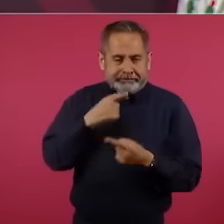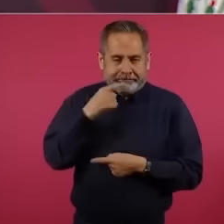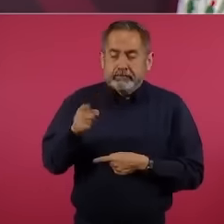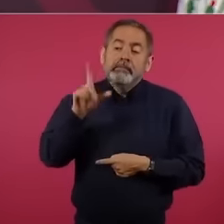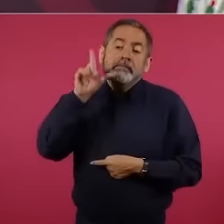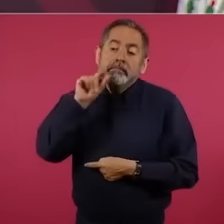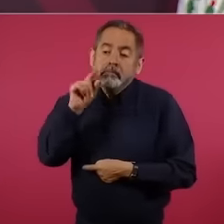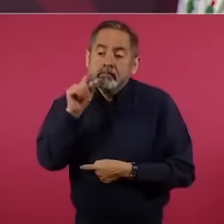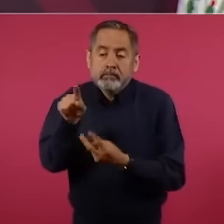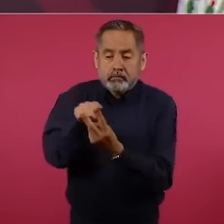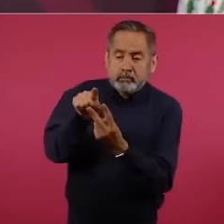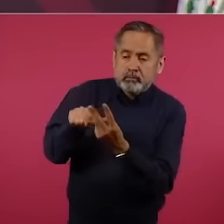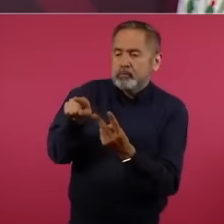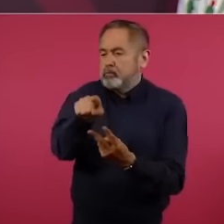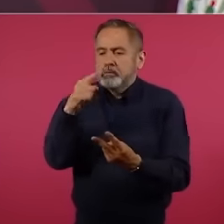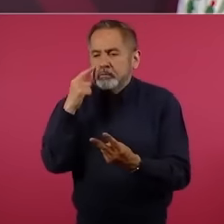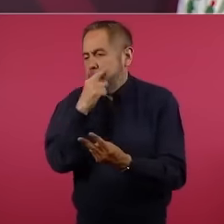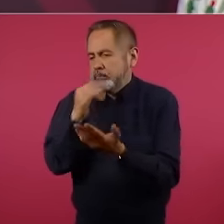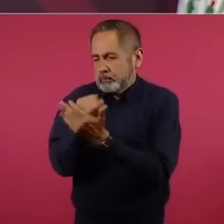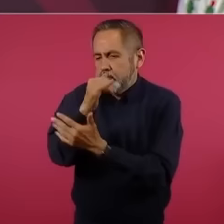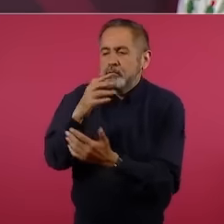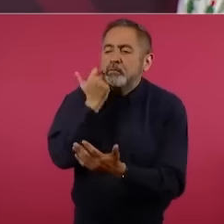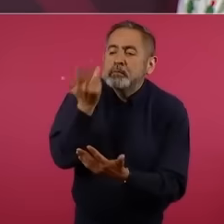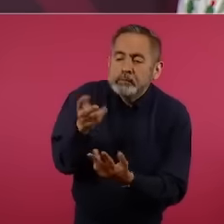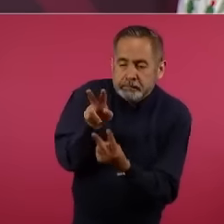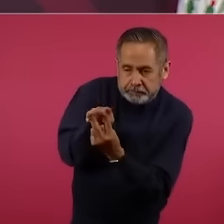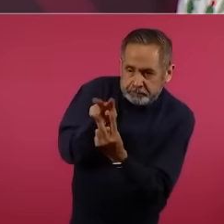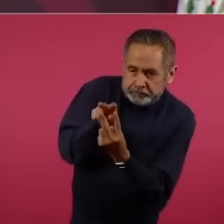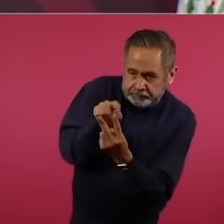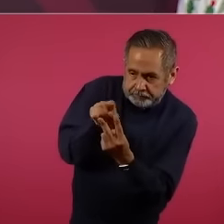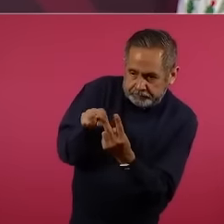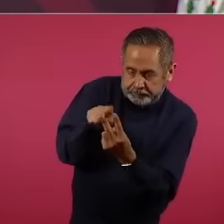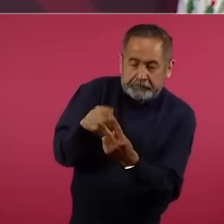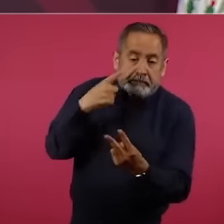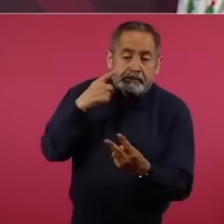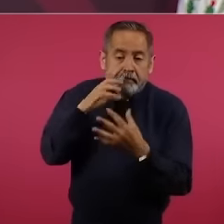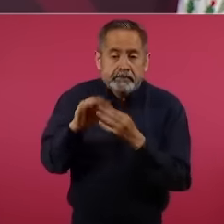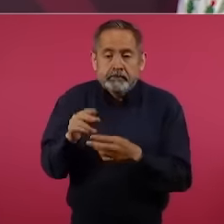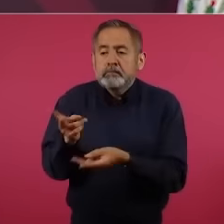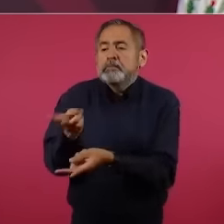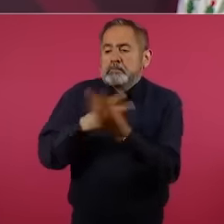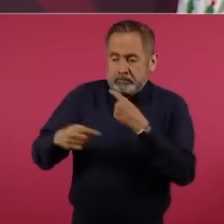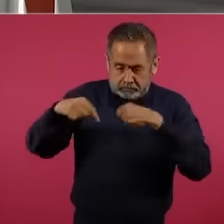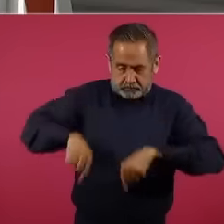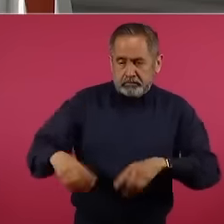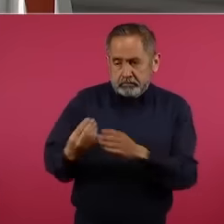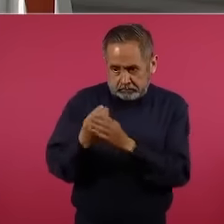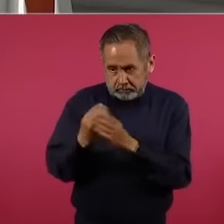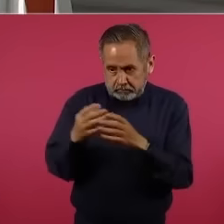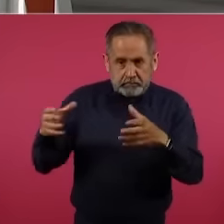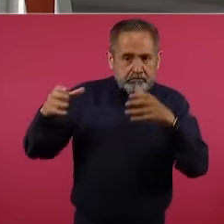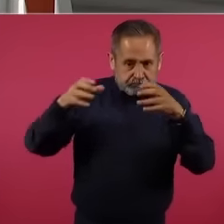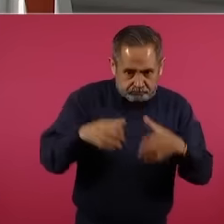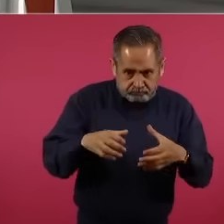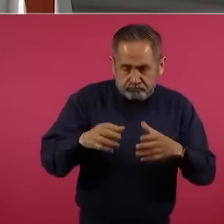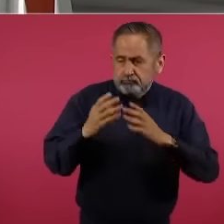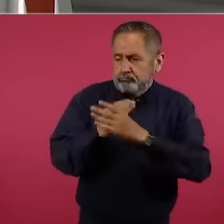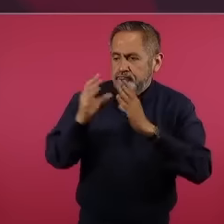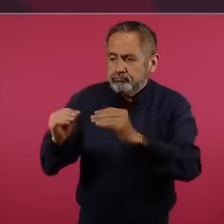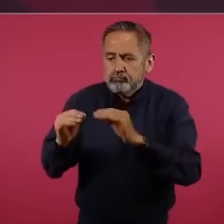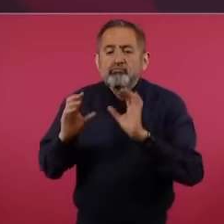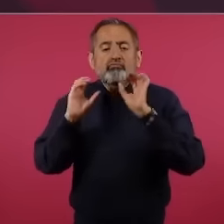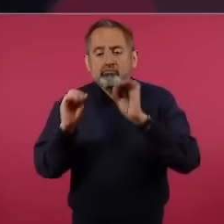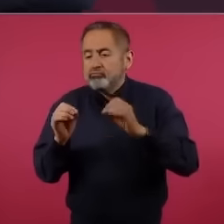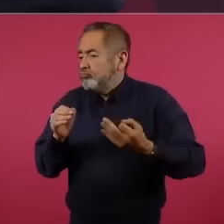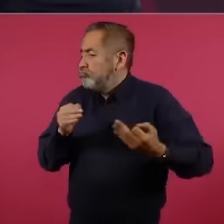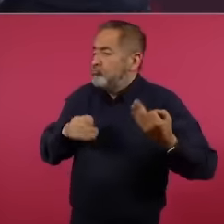alternativas, ustedes deciden, vienen a clase o nos vamos